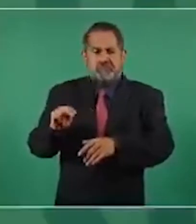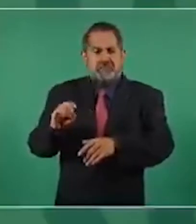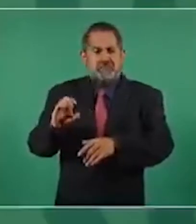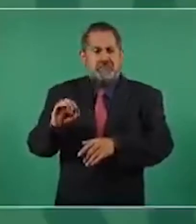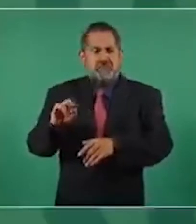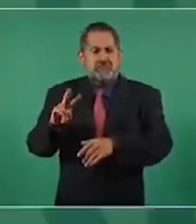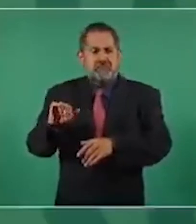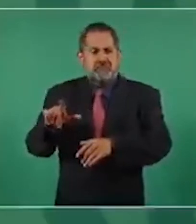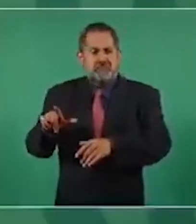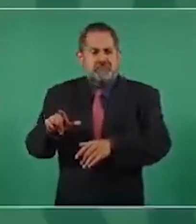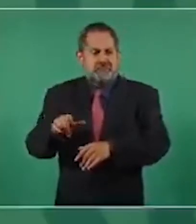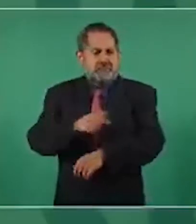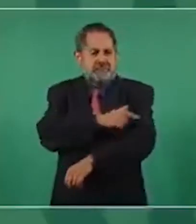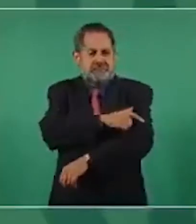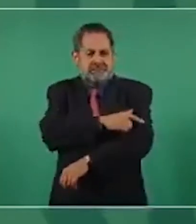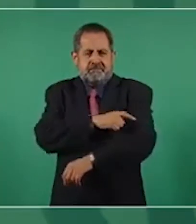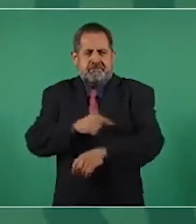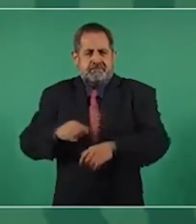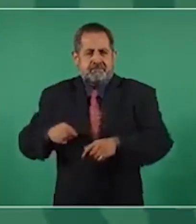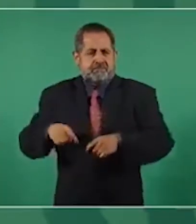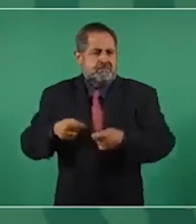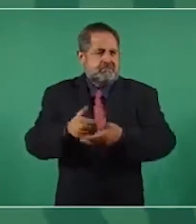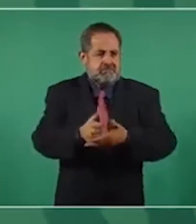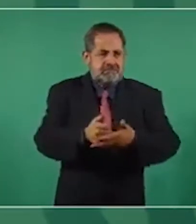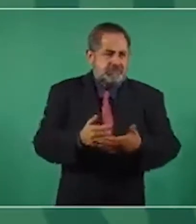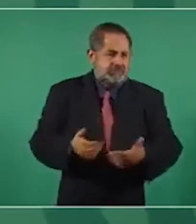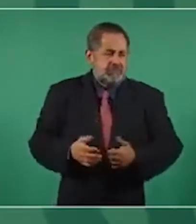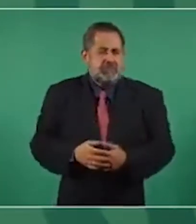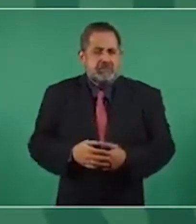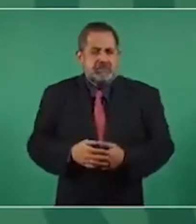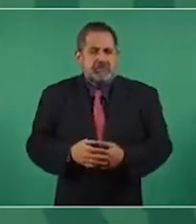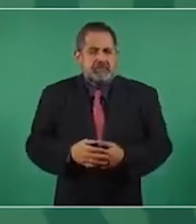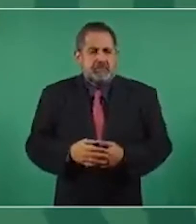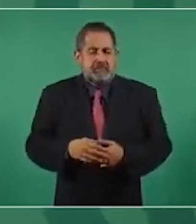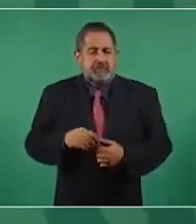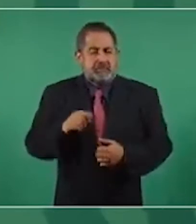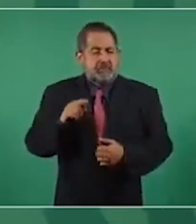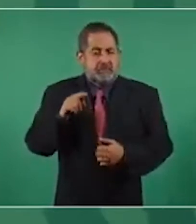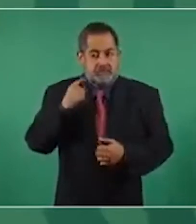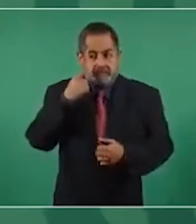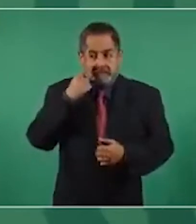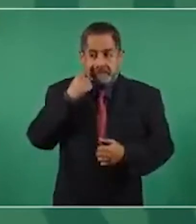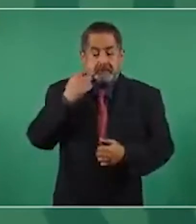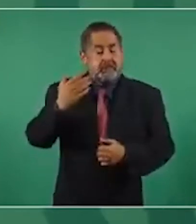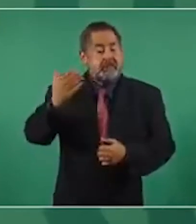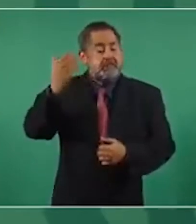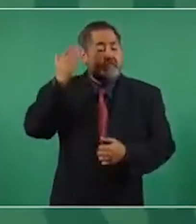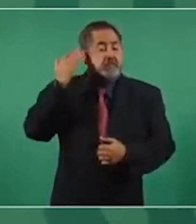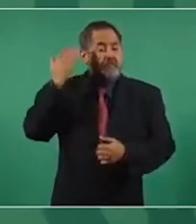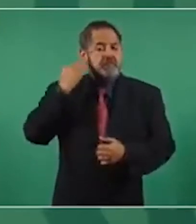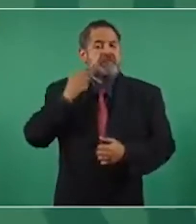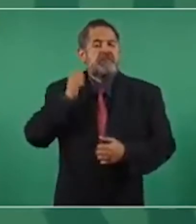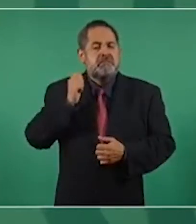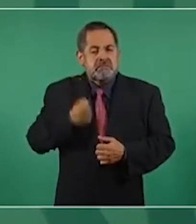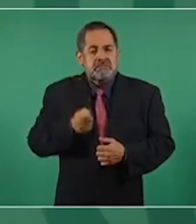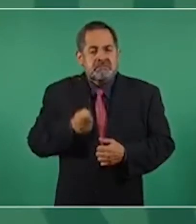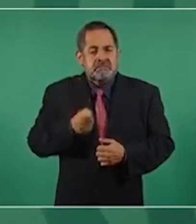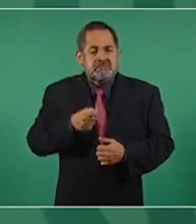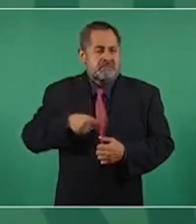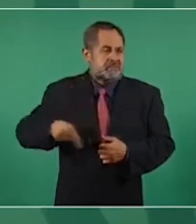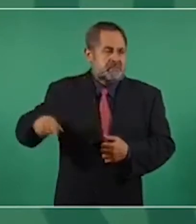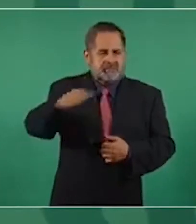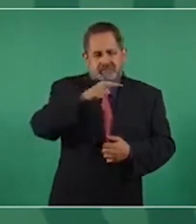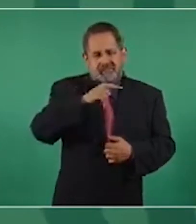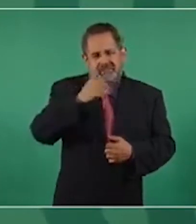anteriormente se tenía un instrumento que se conoció